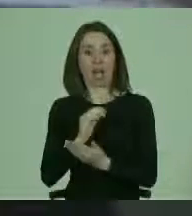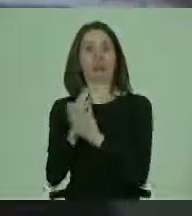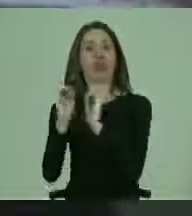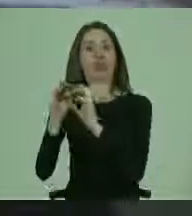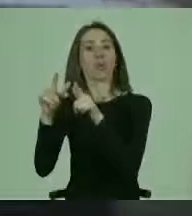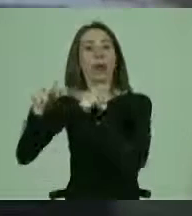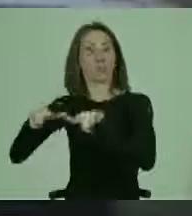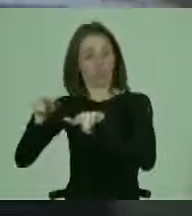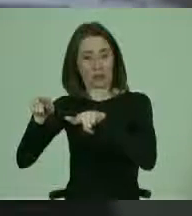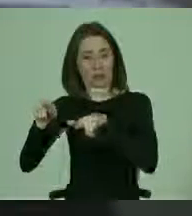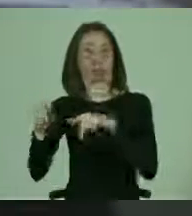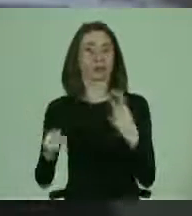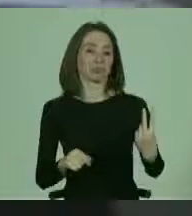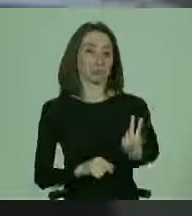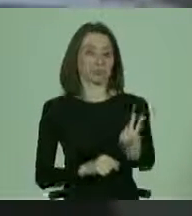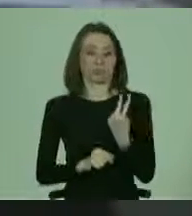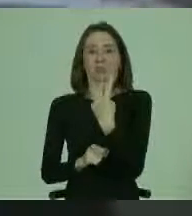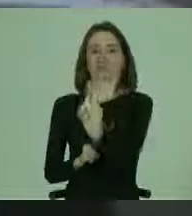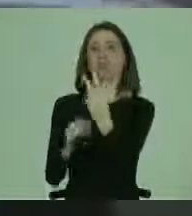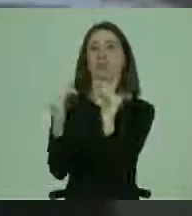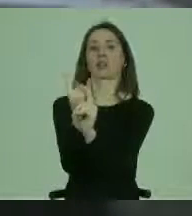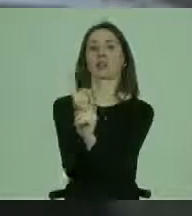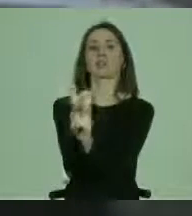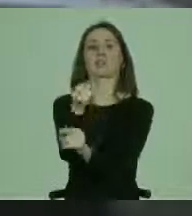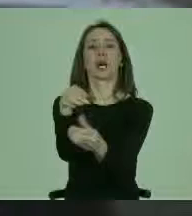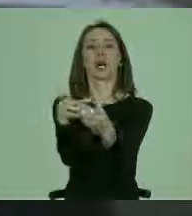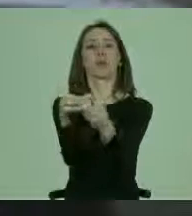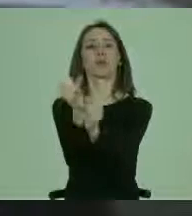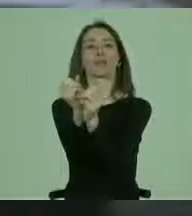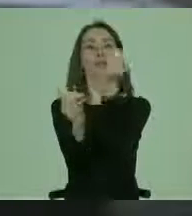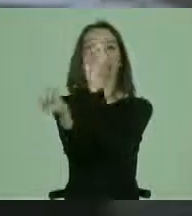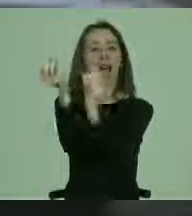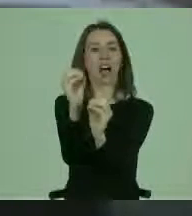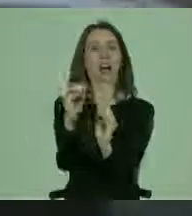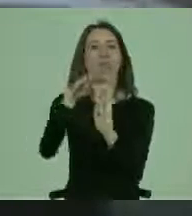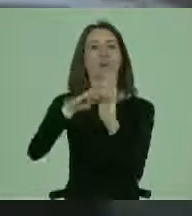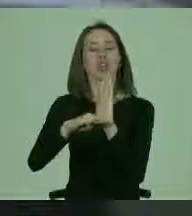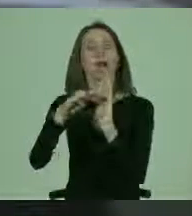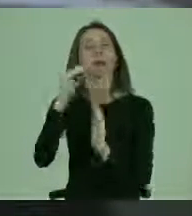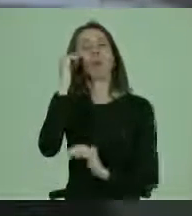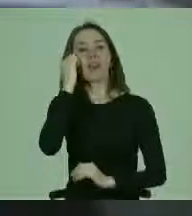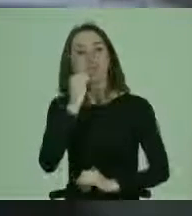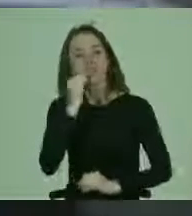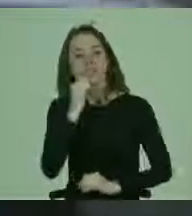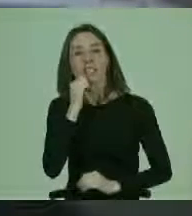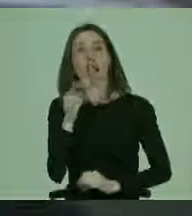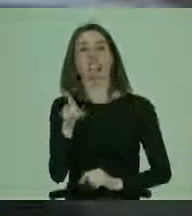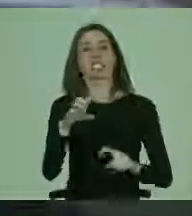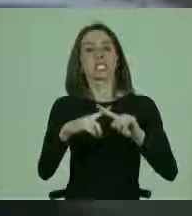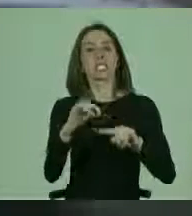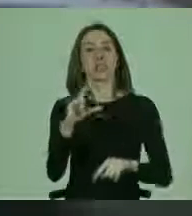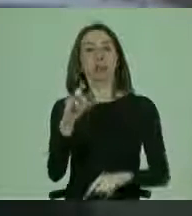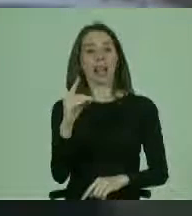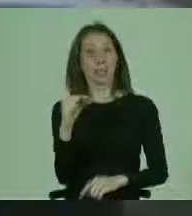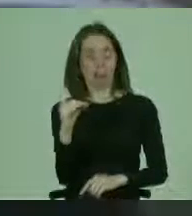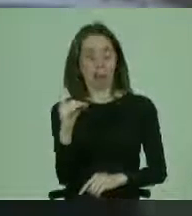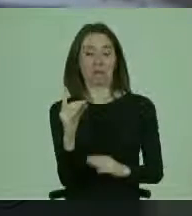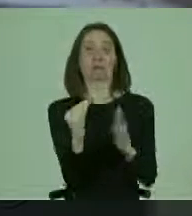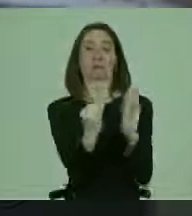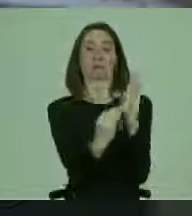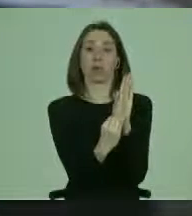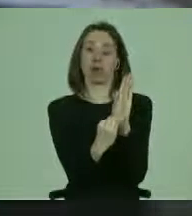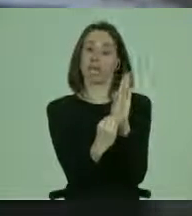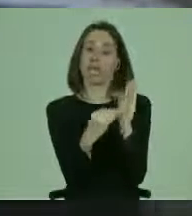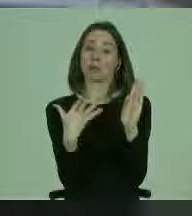fuimos a conversar con el grupo de trabajo que veía los programas de afectividad y sexualidad para poner de relieve la